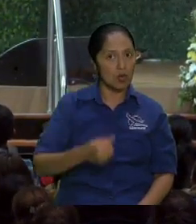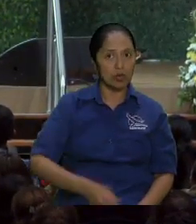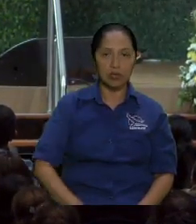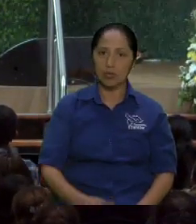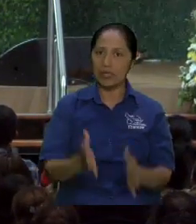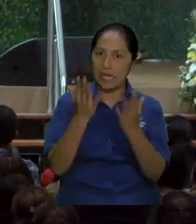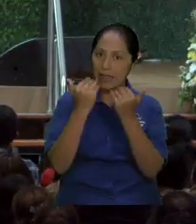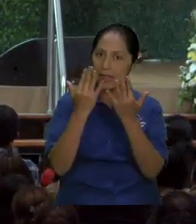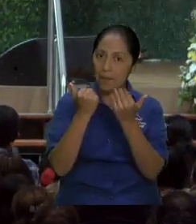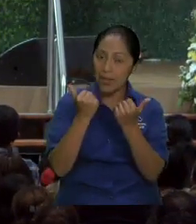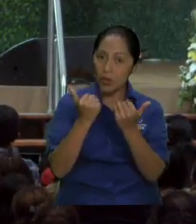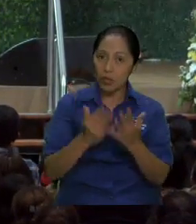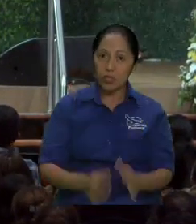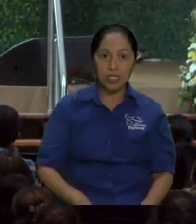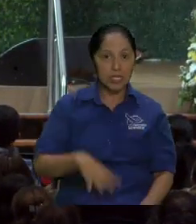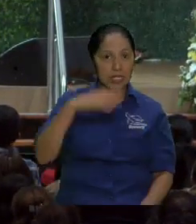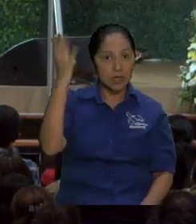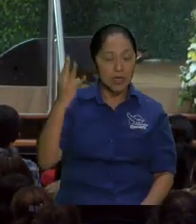alimentos hermano cada uno tiene